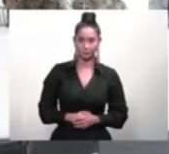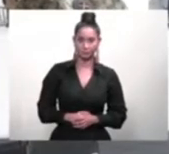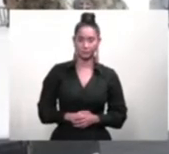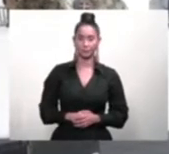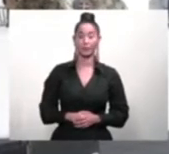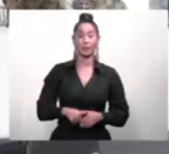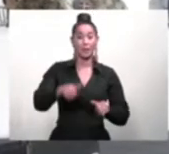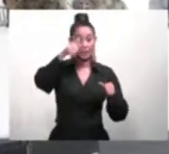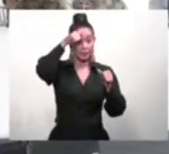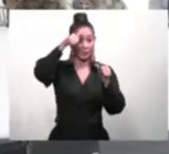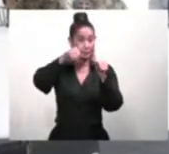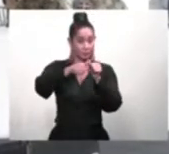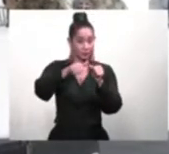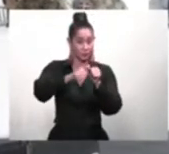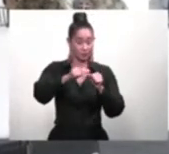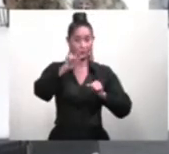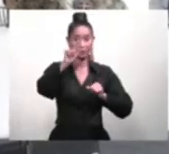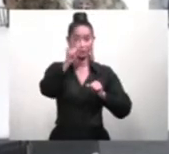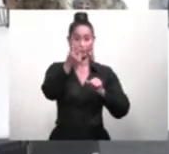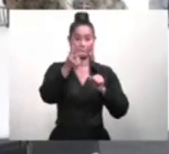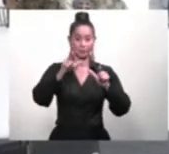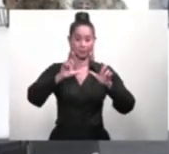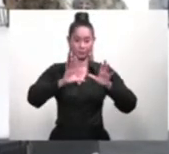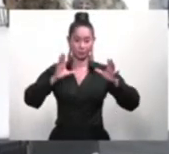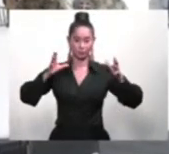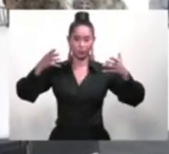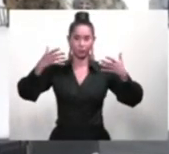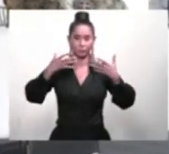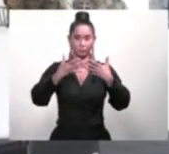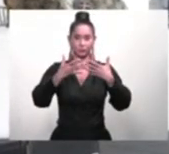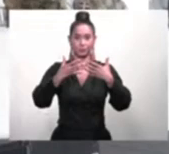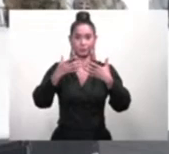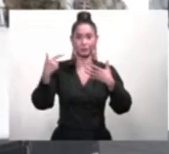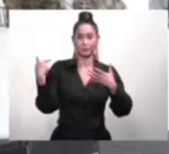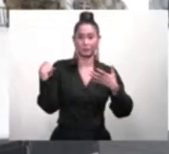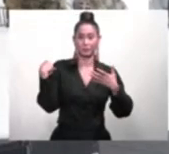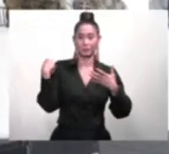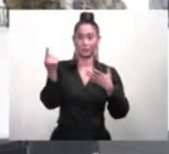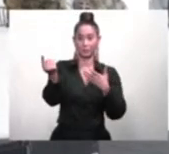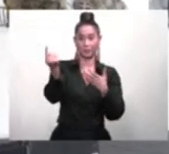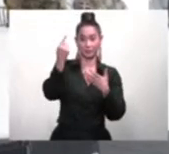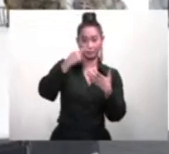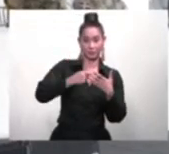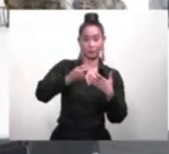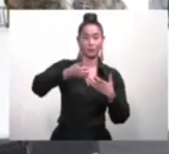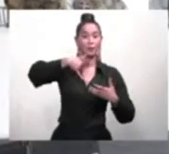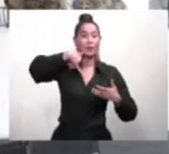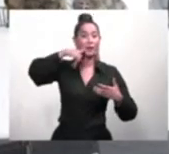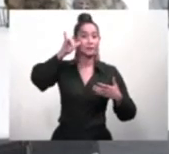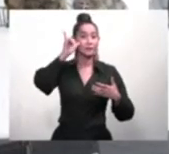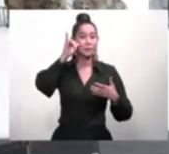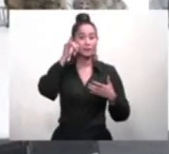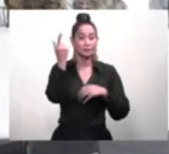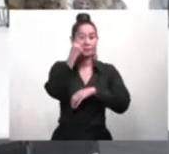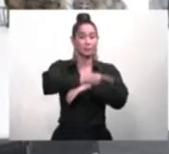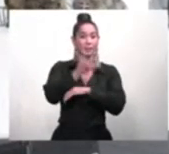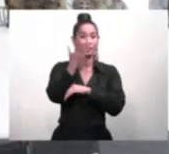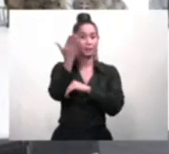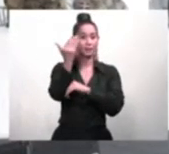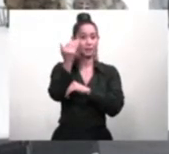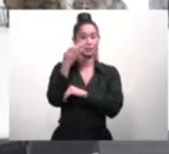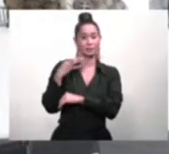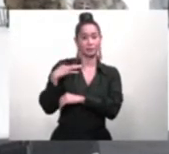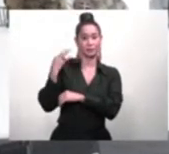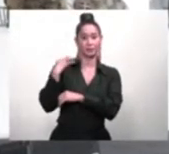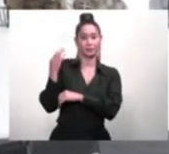Recordamos que este primer lote llegó ayer 15 de febrero por el Aeropuerto